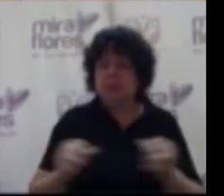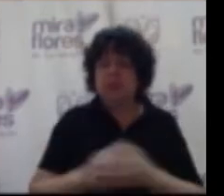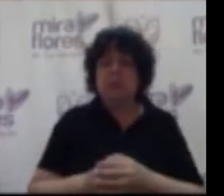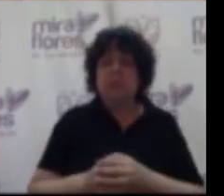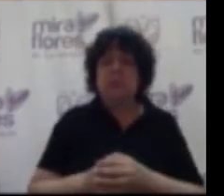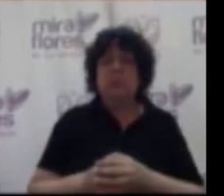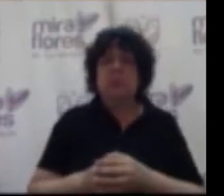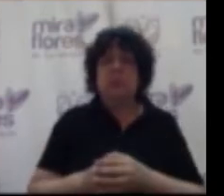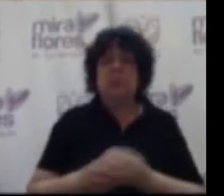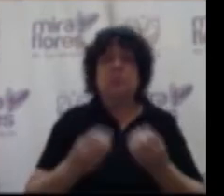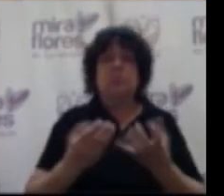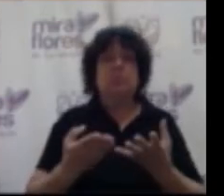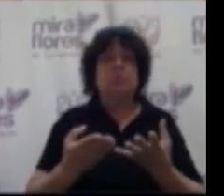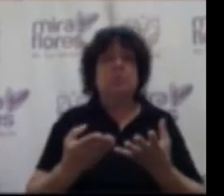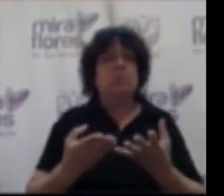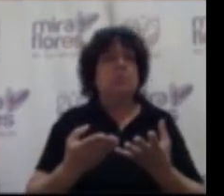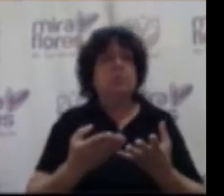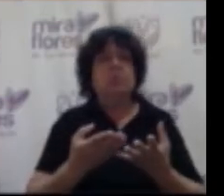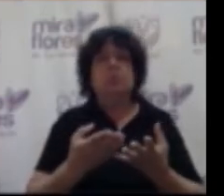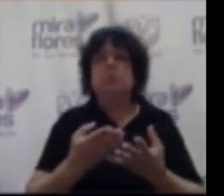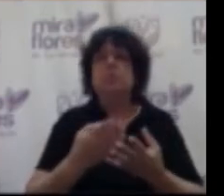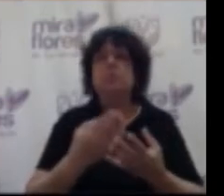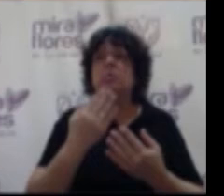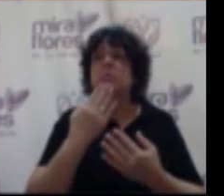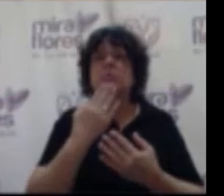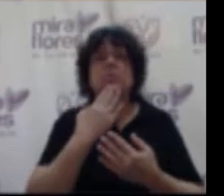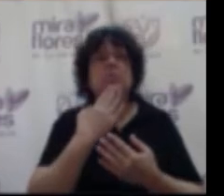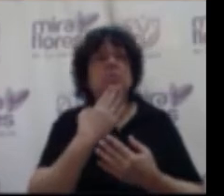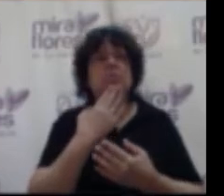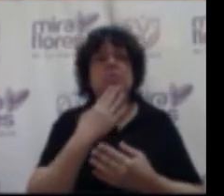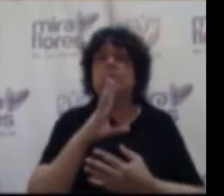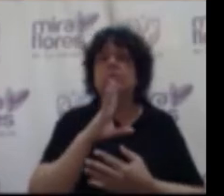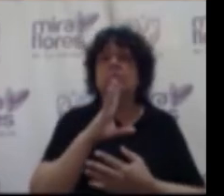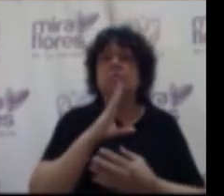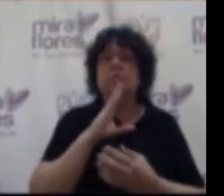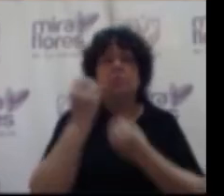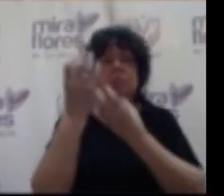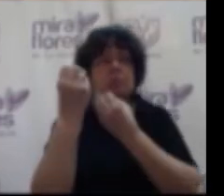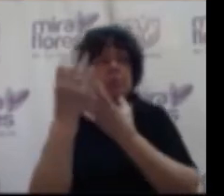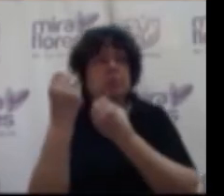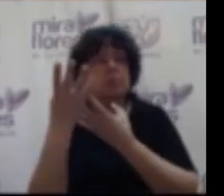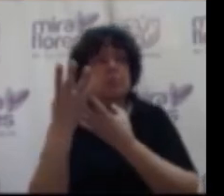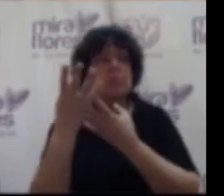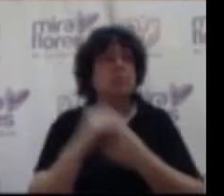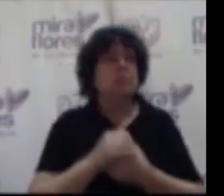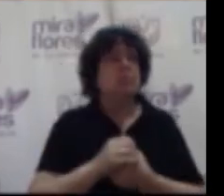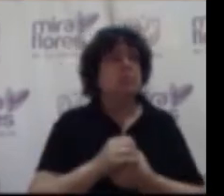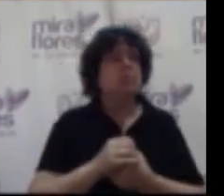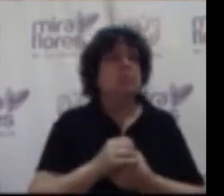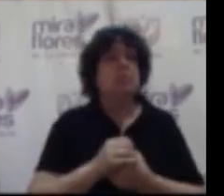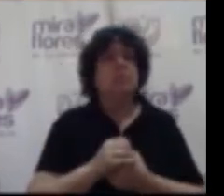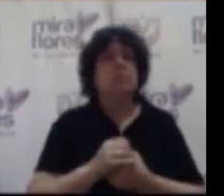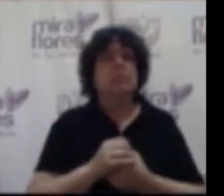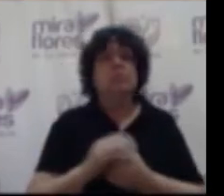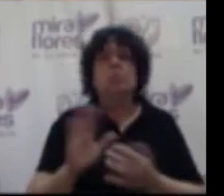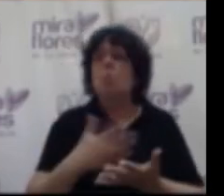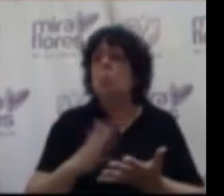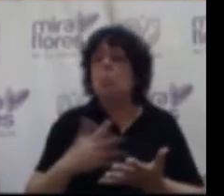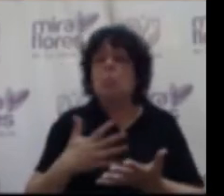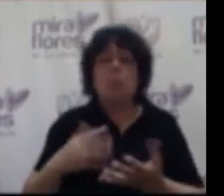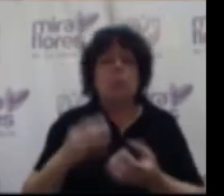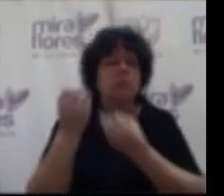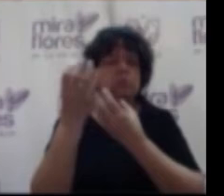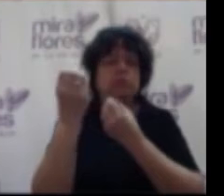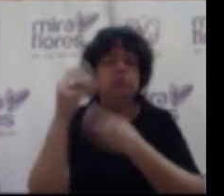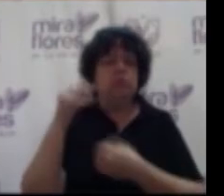eh ofrezco el uso a la palabra para algún informe que consideres consideras impertinente no